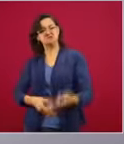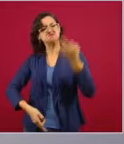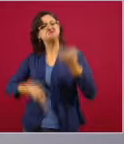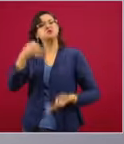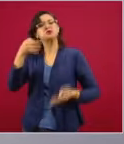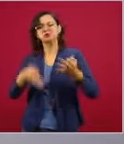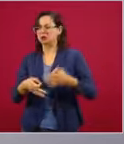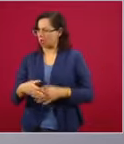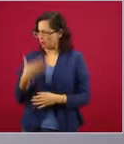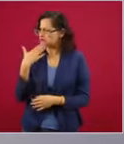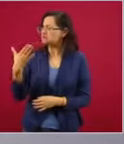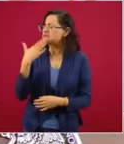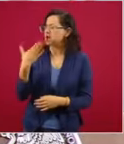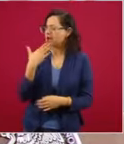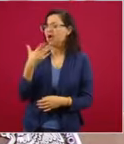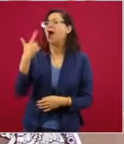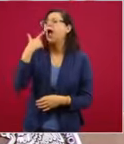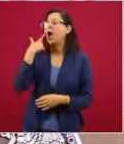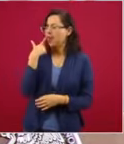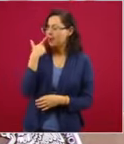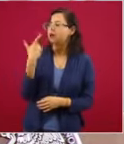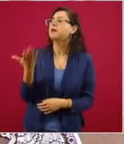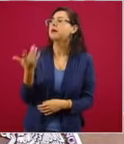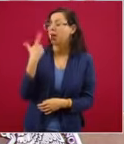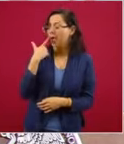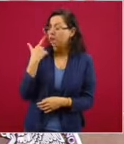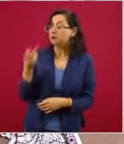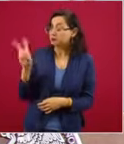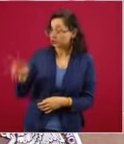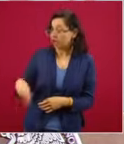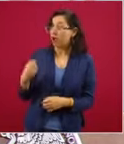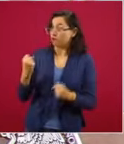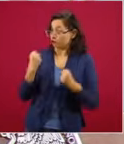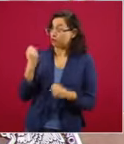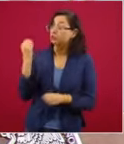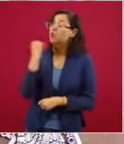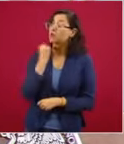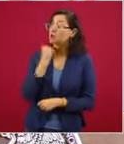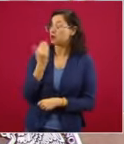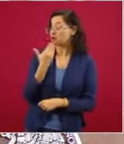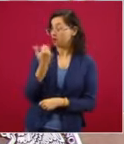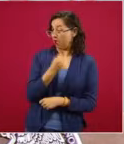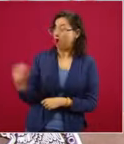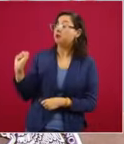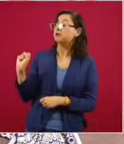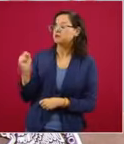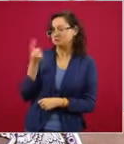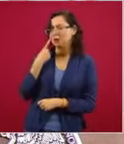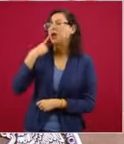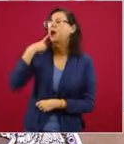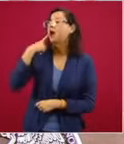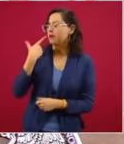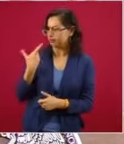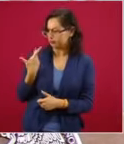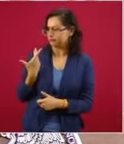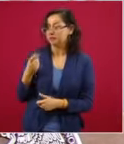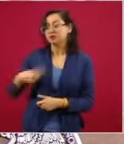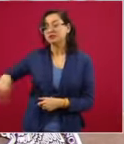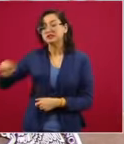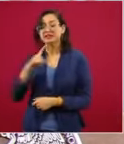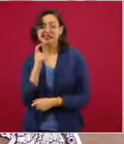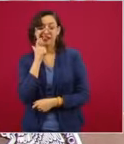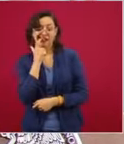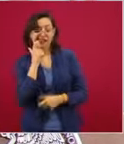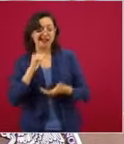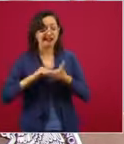vamos a ver si están fuertes y vamos a ver si van a llevar a la práctica sus tácticas